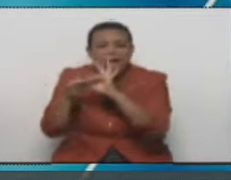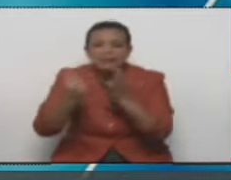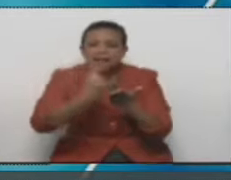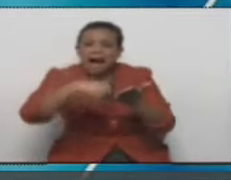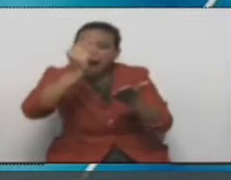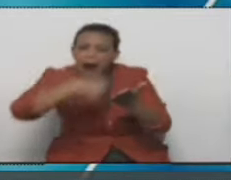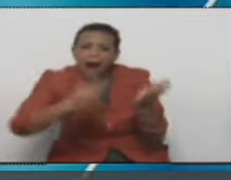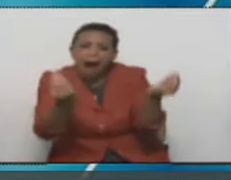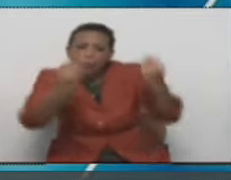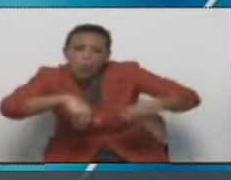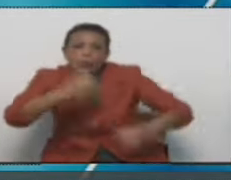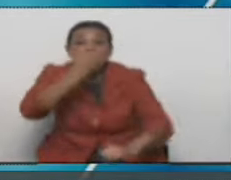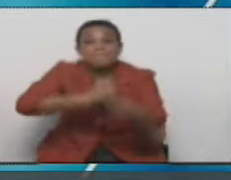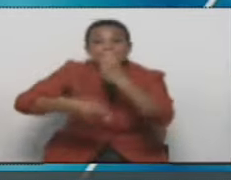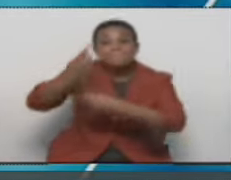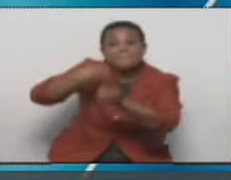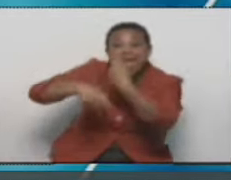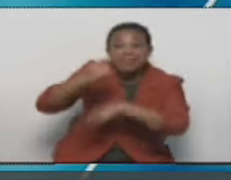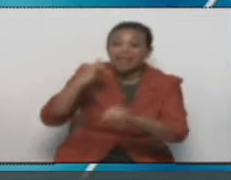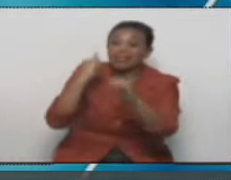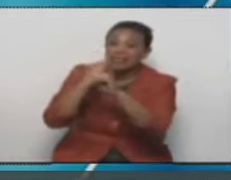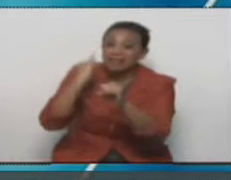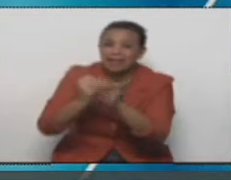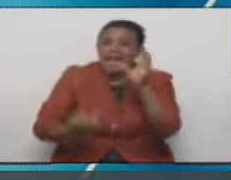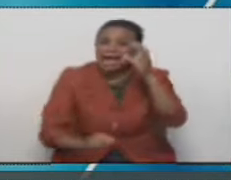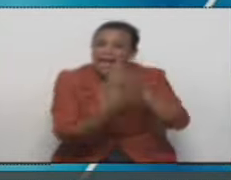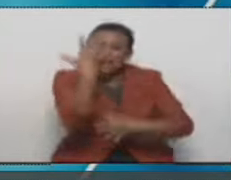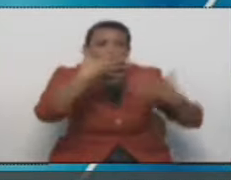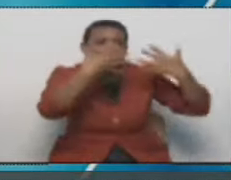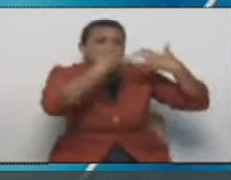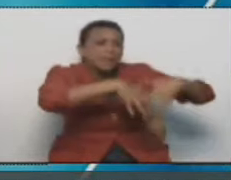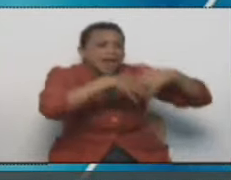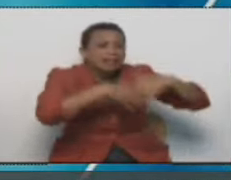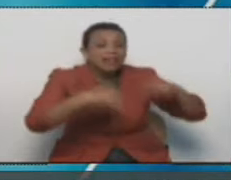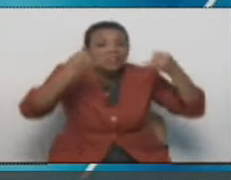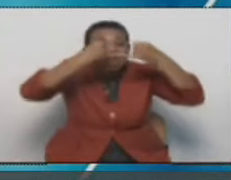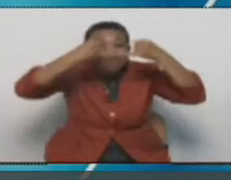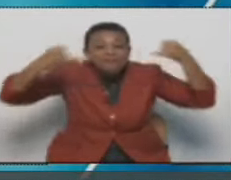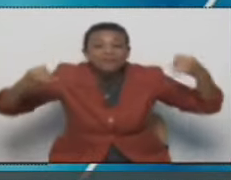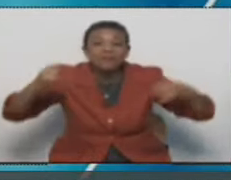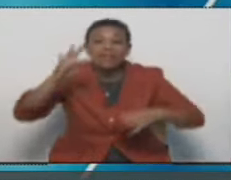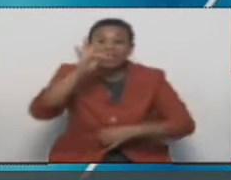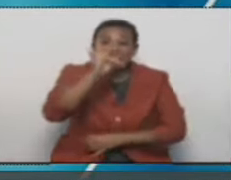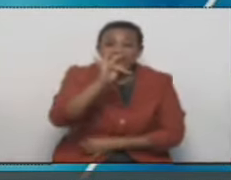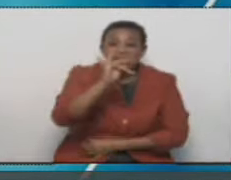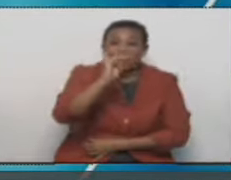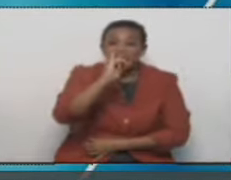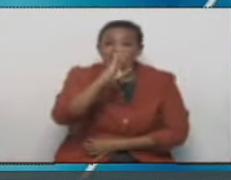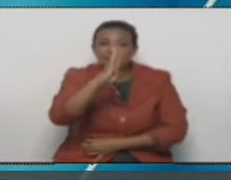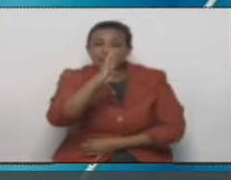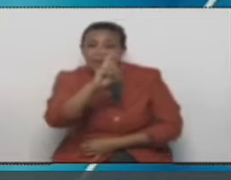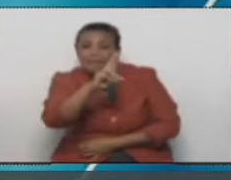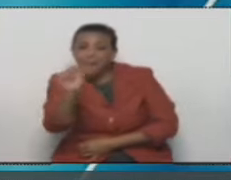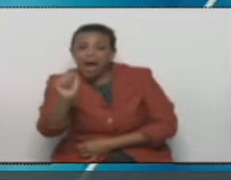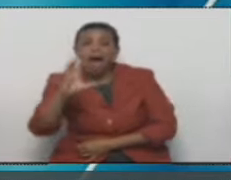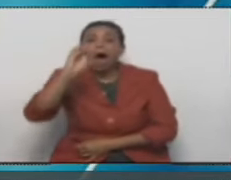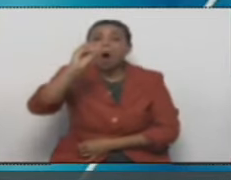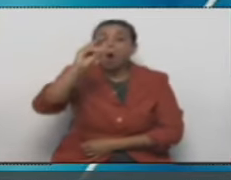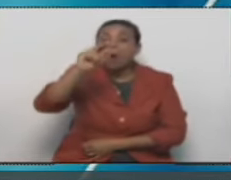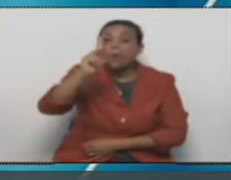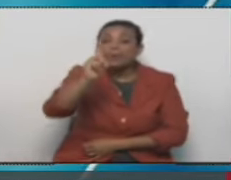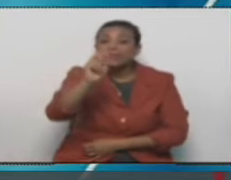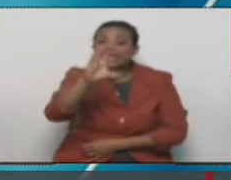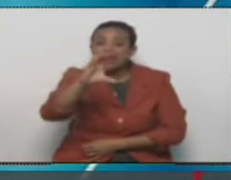ventas de internet, alianzas de creación de fábricas de fibra óptica. O que fue un centro para conversar, negociar, llegar a